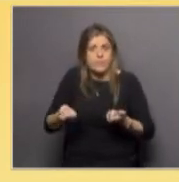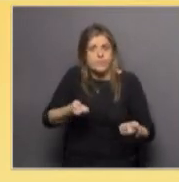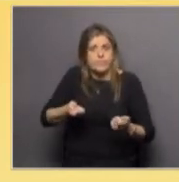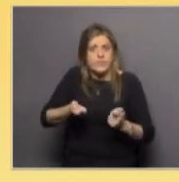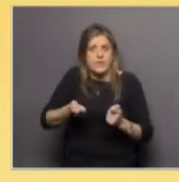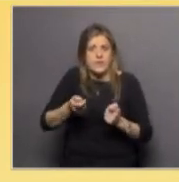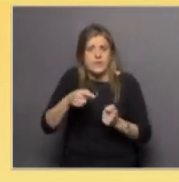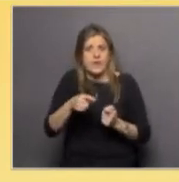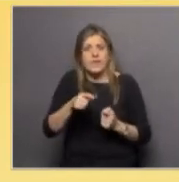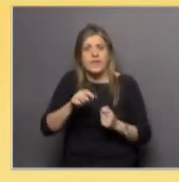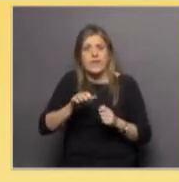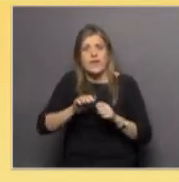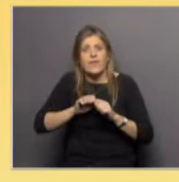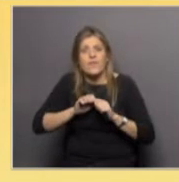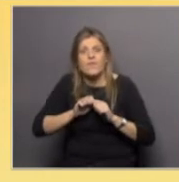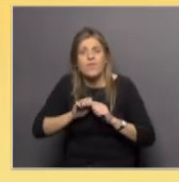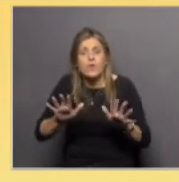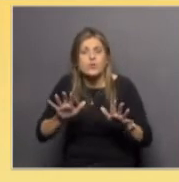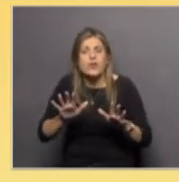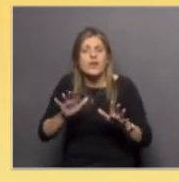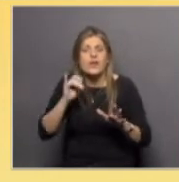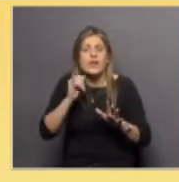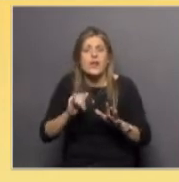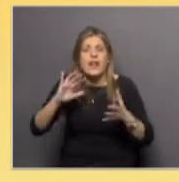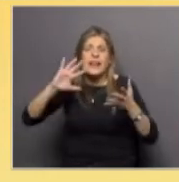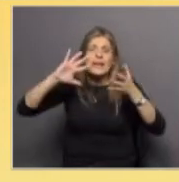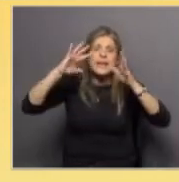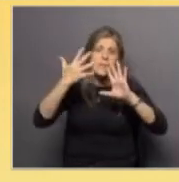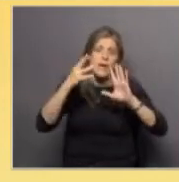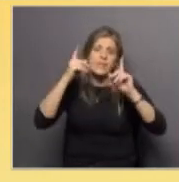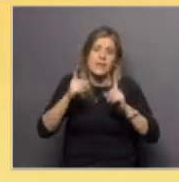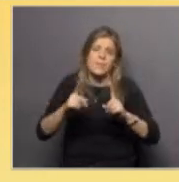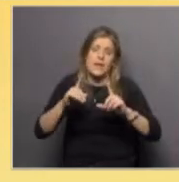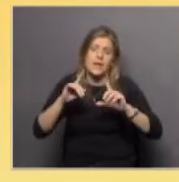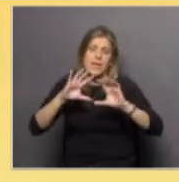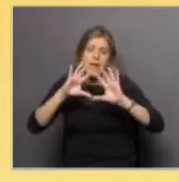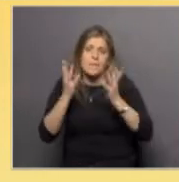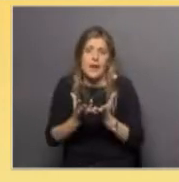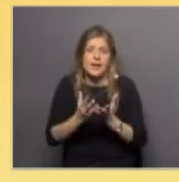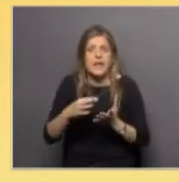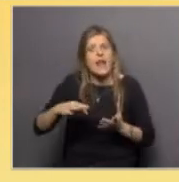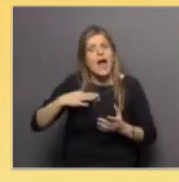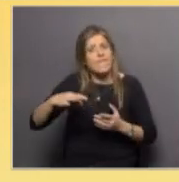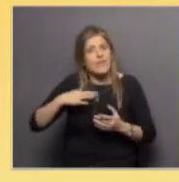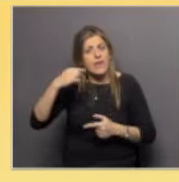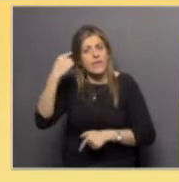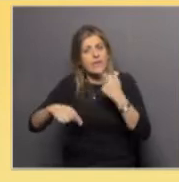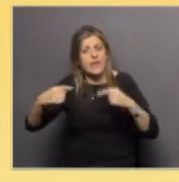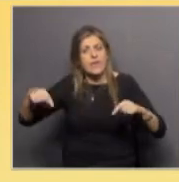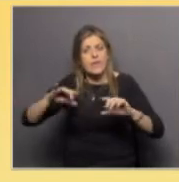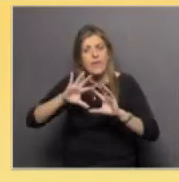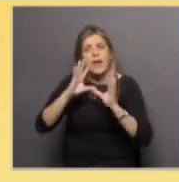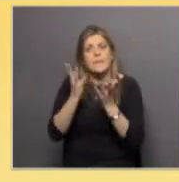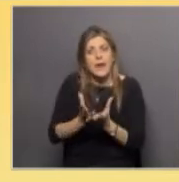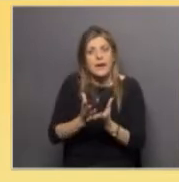perdón, la Antártida influye en el clima del planeta, en la biodiversidad del planeta y las actividades